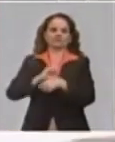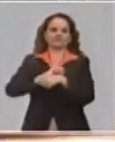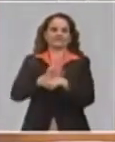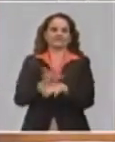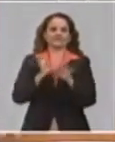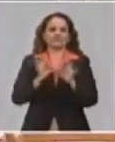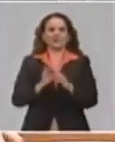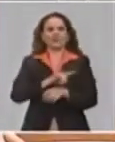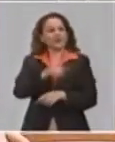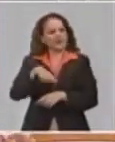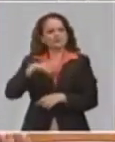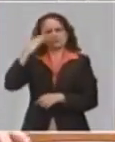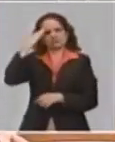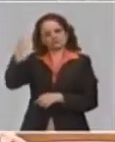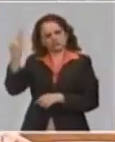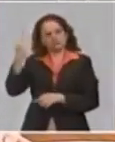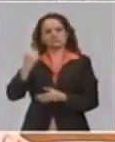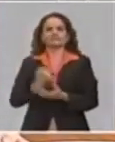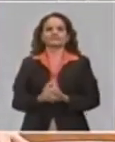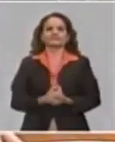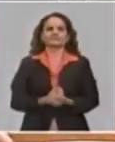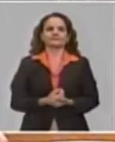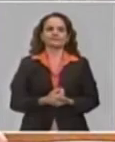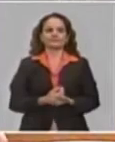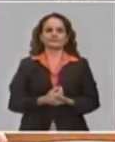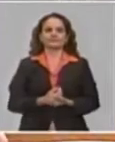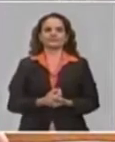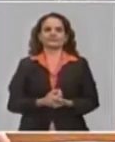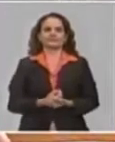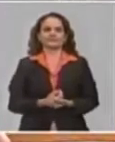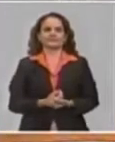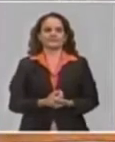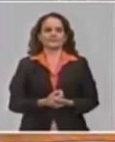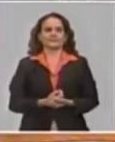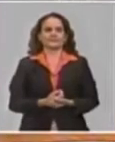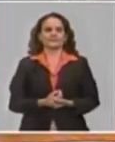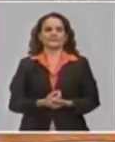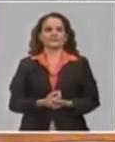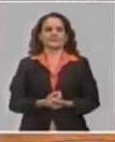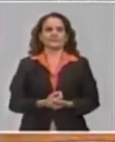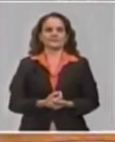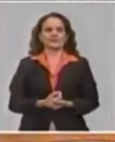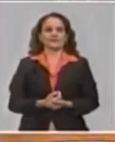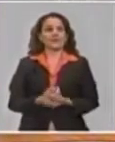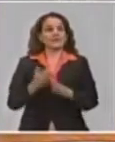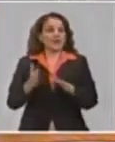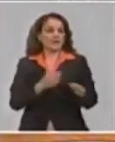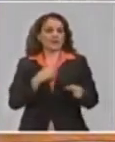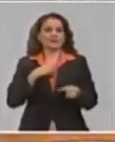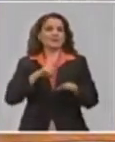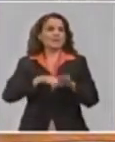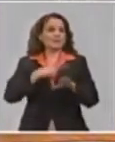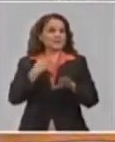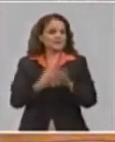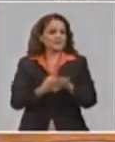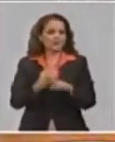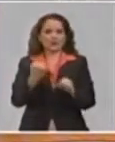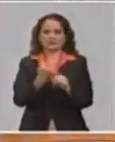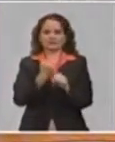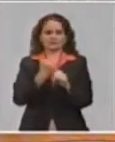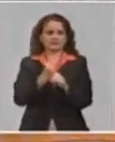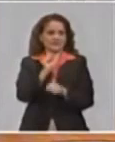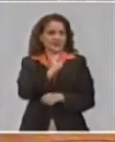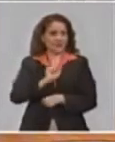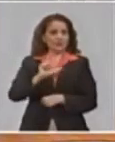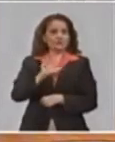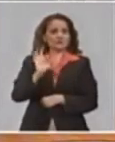son aspectos que debemos destacar. Y en los términos de prevención, asistencia y trabajo social, nosotros